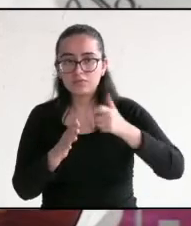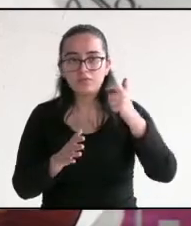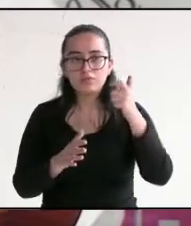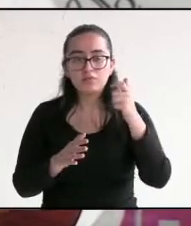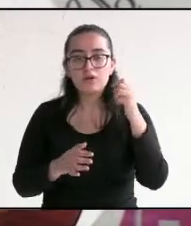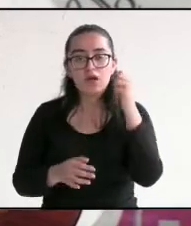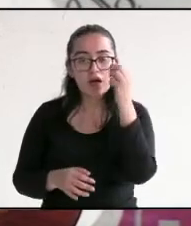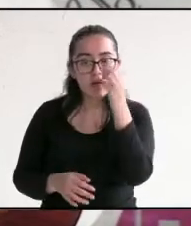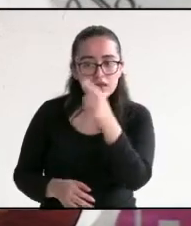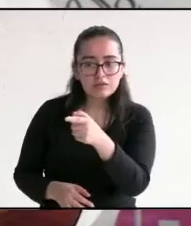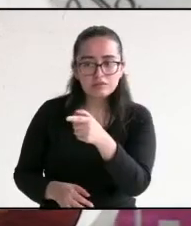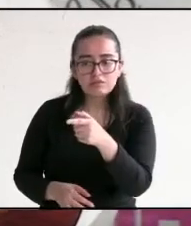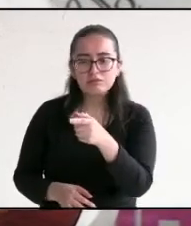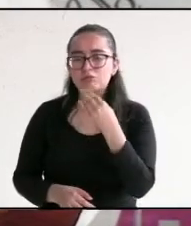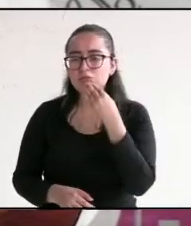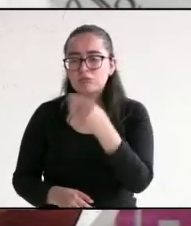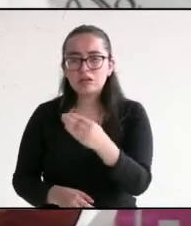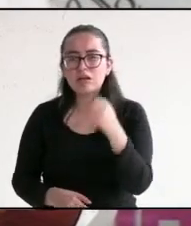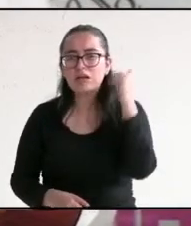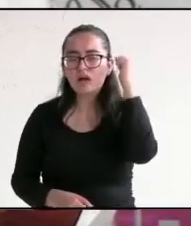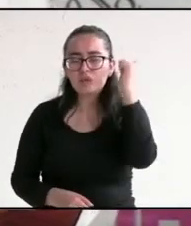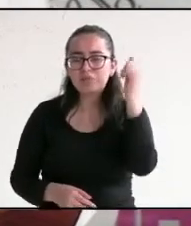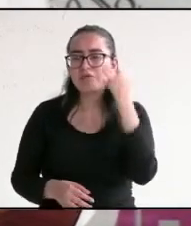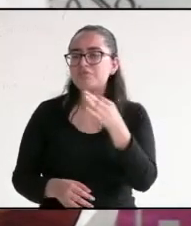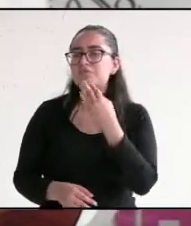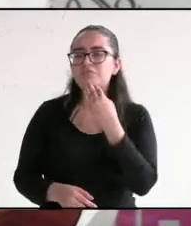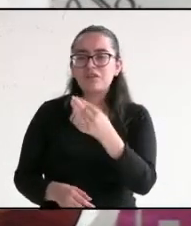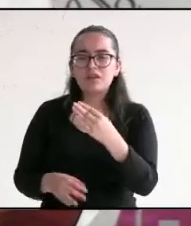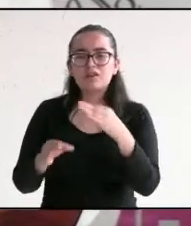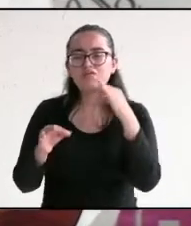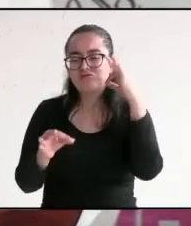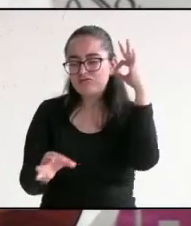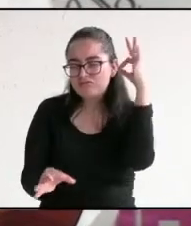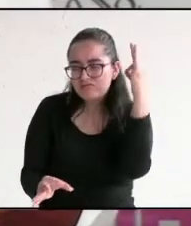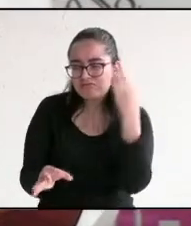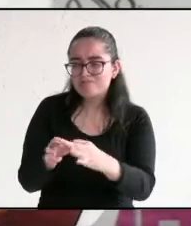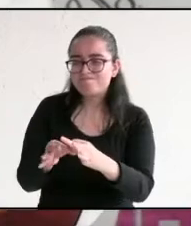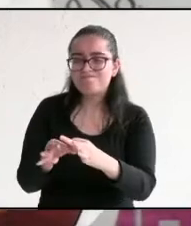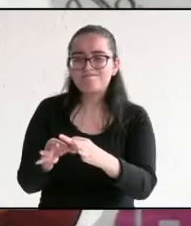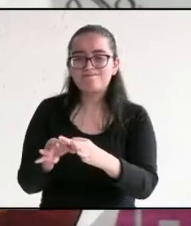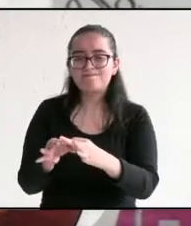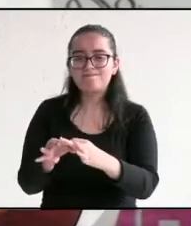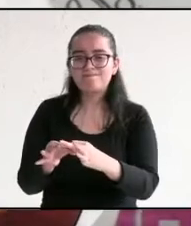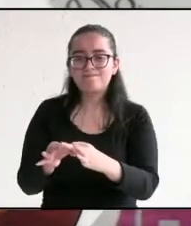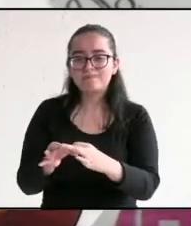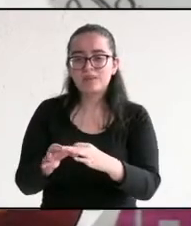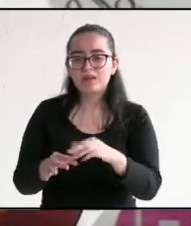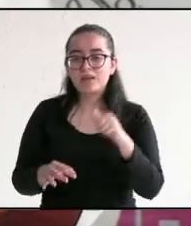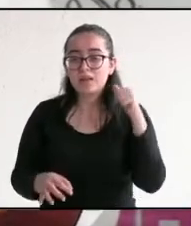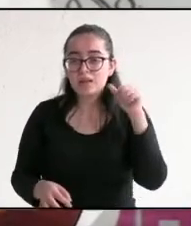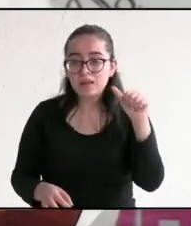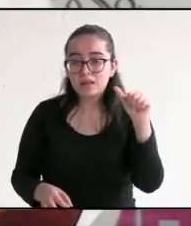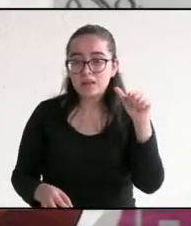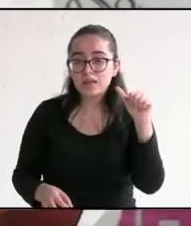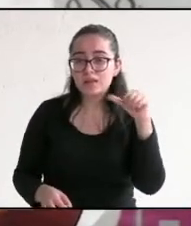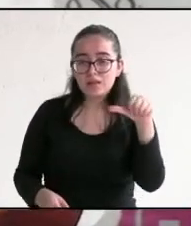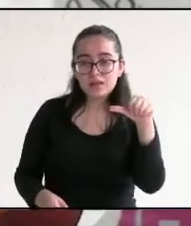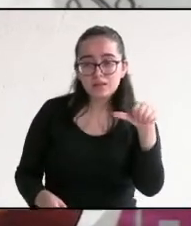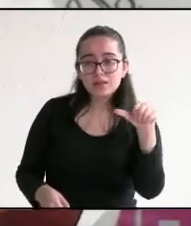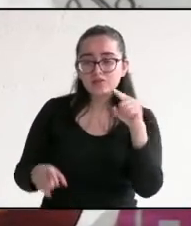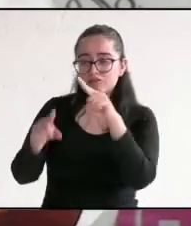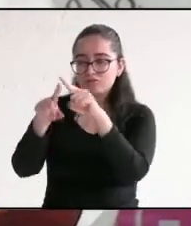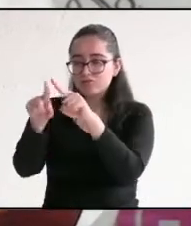la excelencia en nuestras, en todas nuestras direcciones, en las 16 comisiones que tiene el Honorable